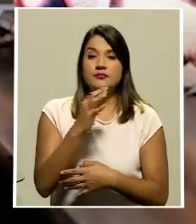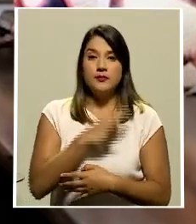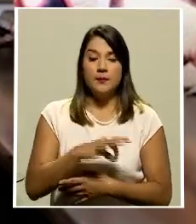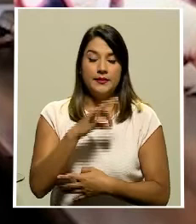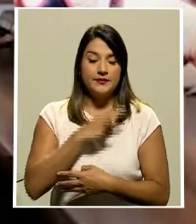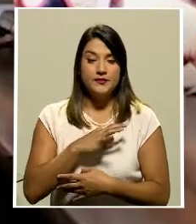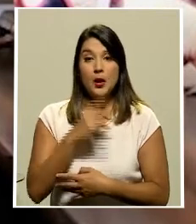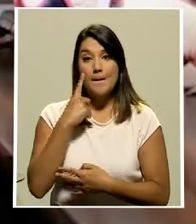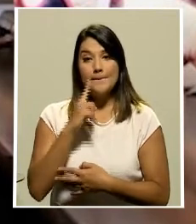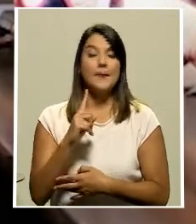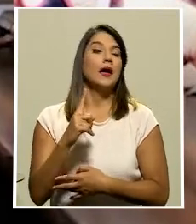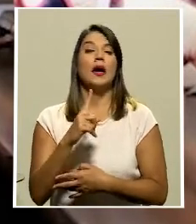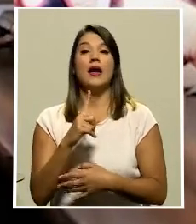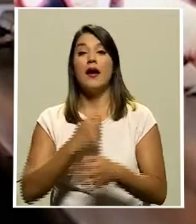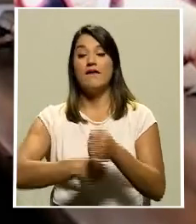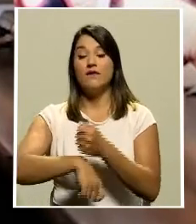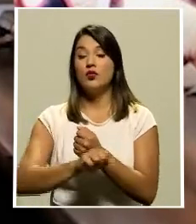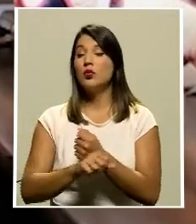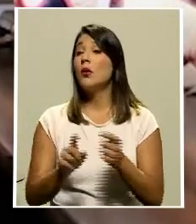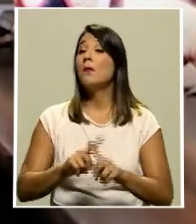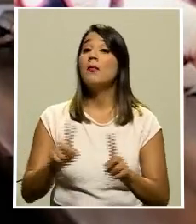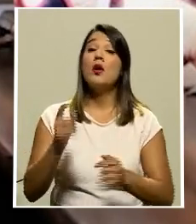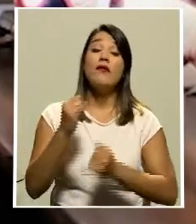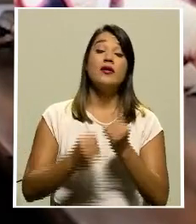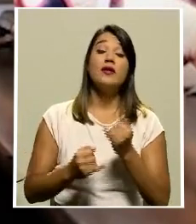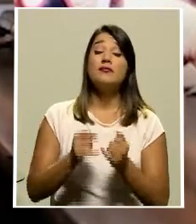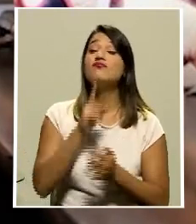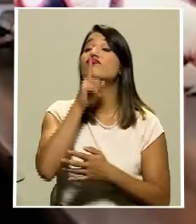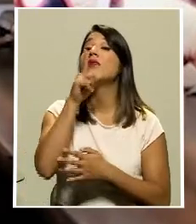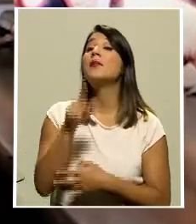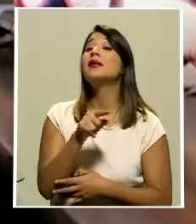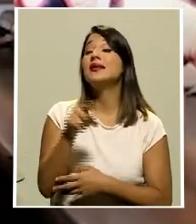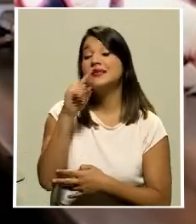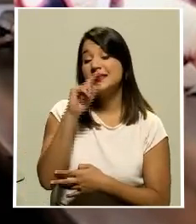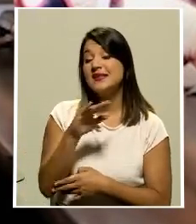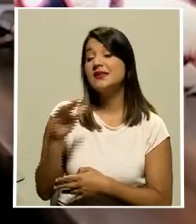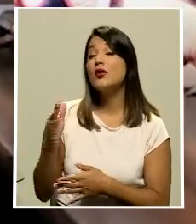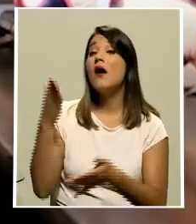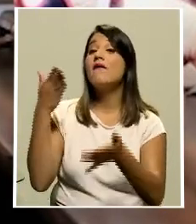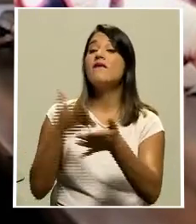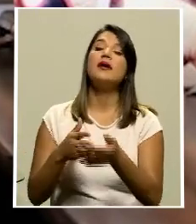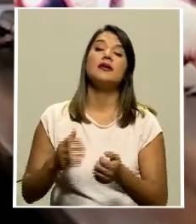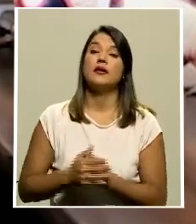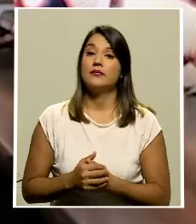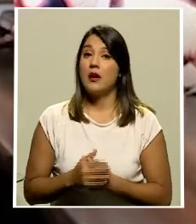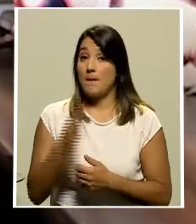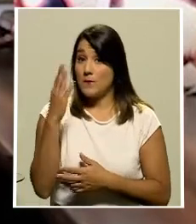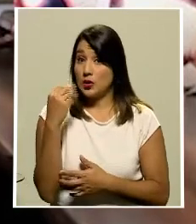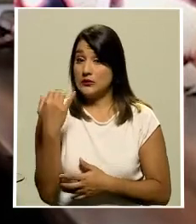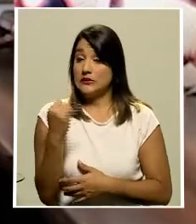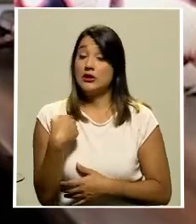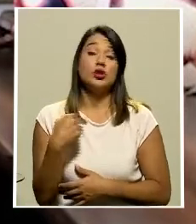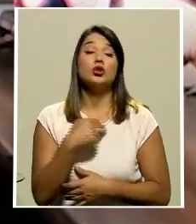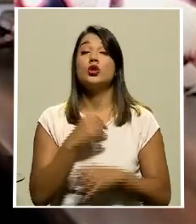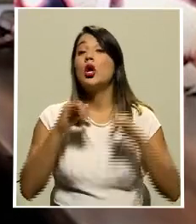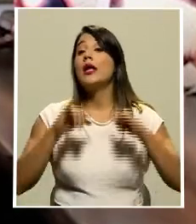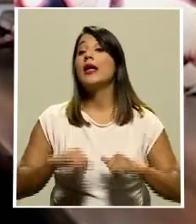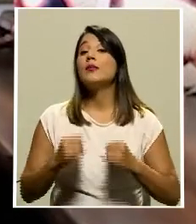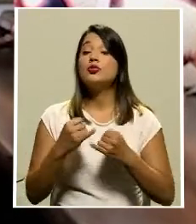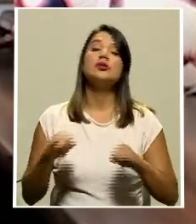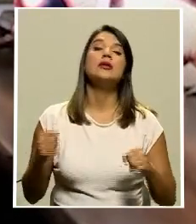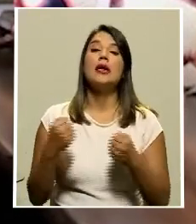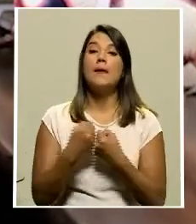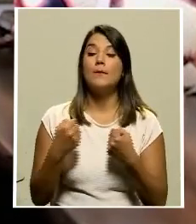a su club, al fútbol, pero realmente están haciendo un perjuicio, porque si nosotros nos quedamos sin campeonato,